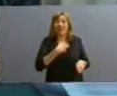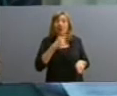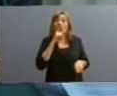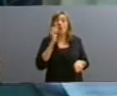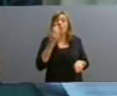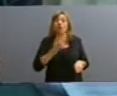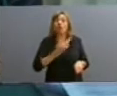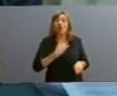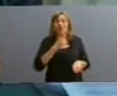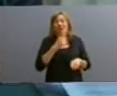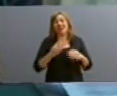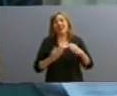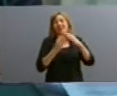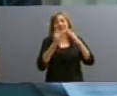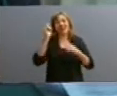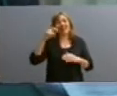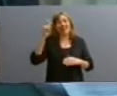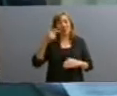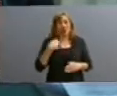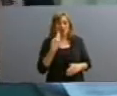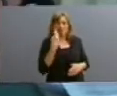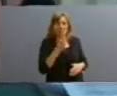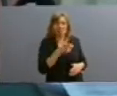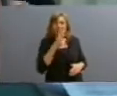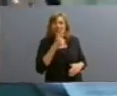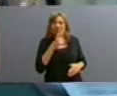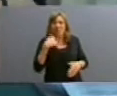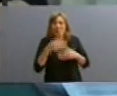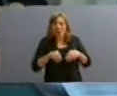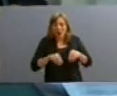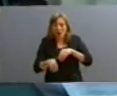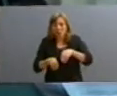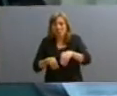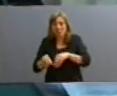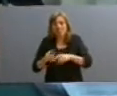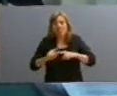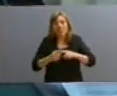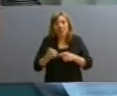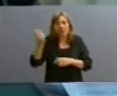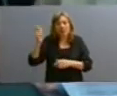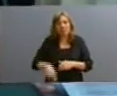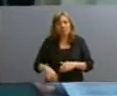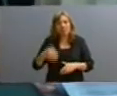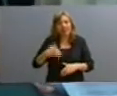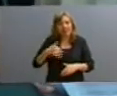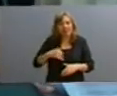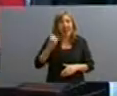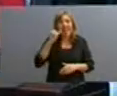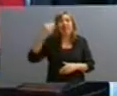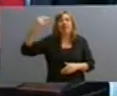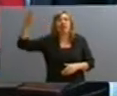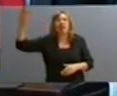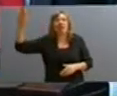Federal. Lo viví como un tablero de ajedrez de la política interna y de la política internacional.